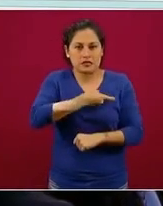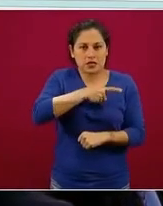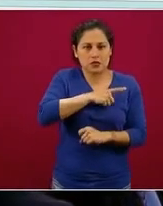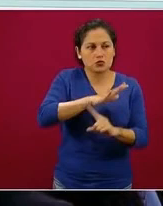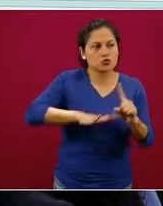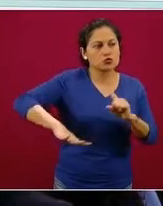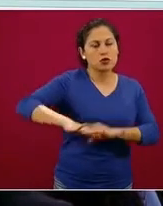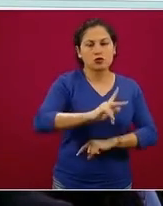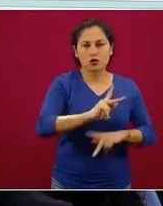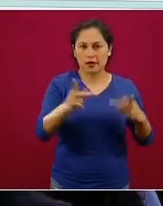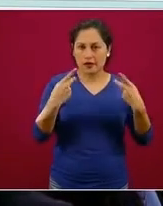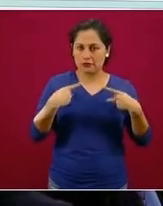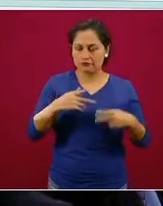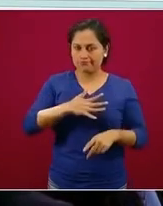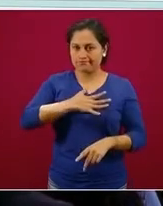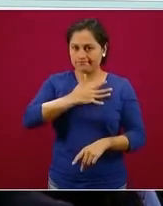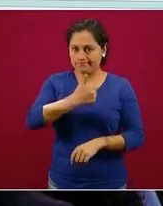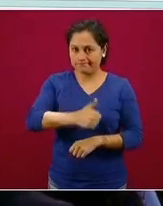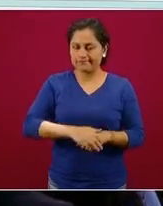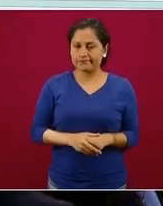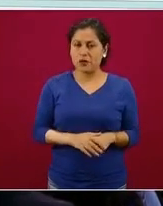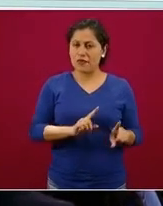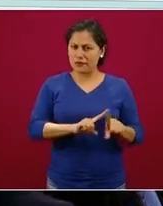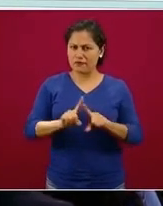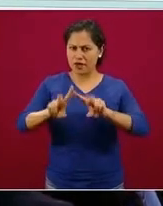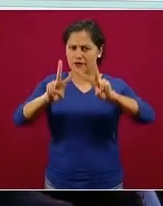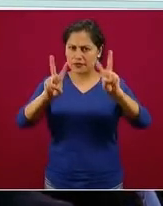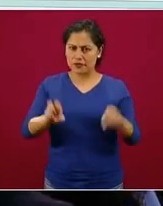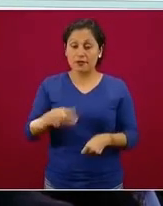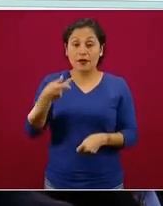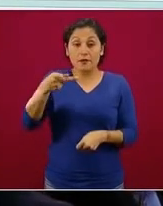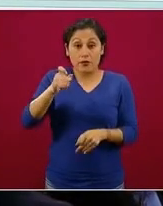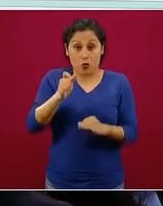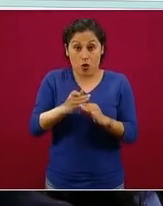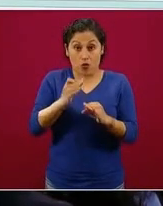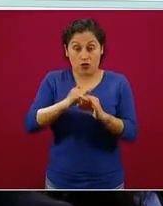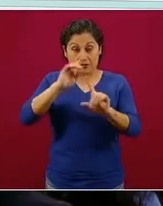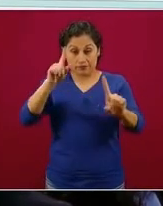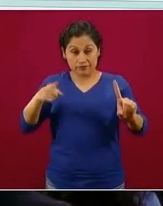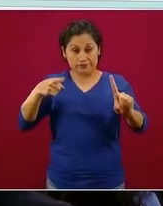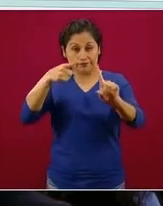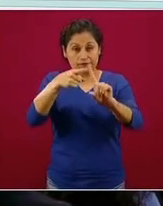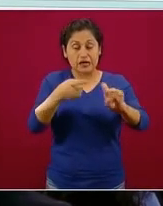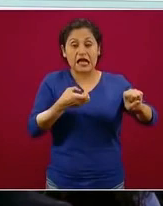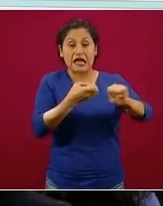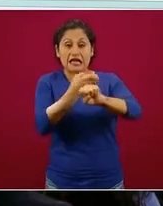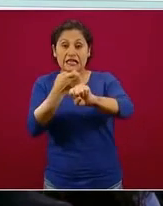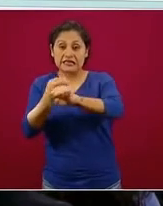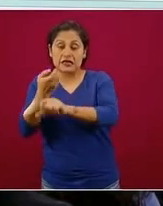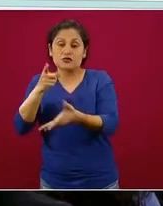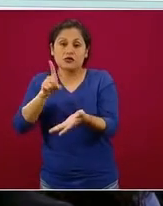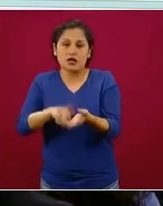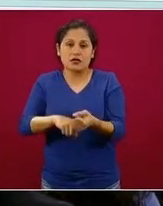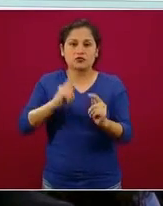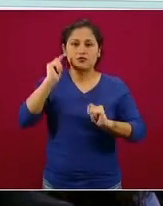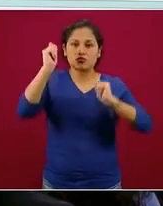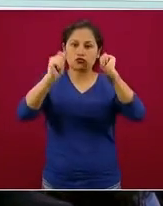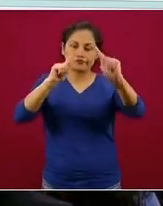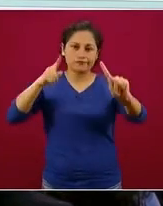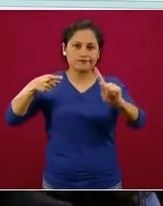social en varios aspectos, pero en este caso en particular para los estados que dependen de la industria turística.